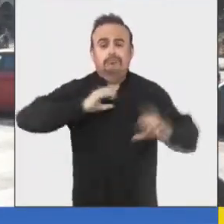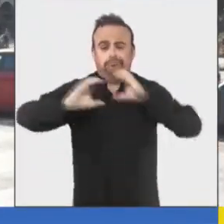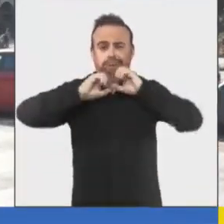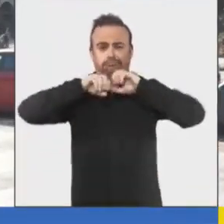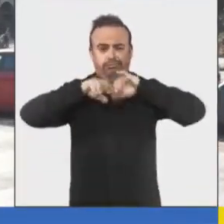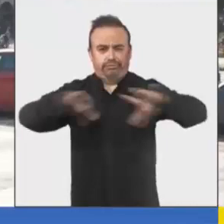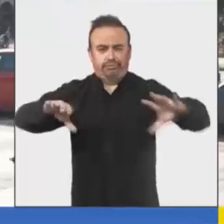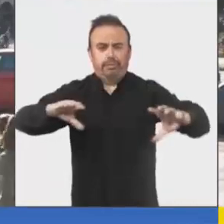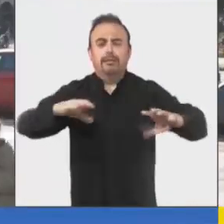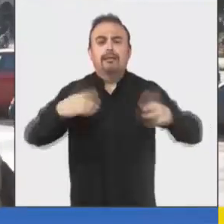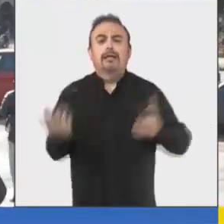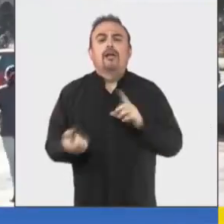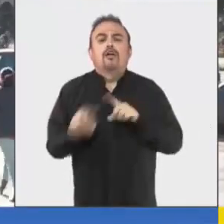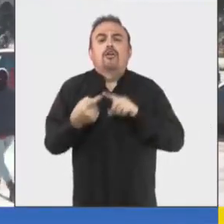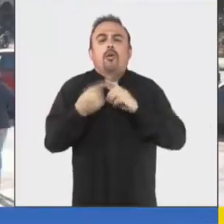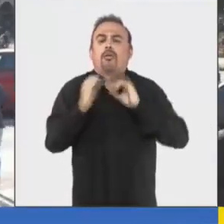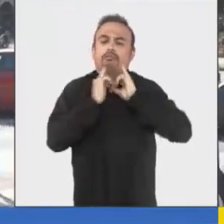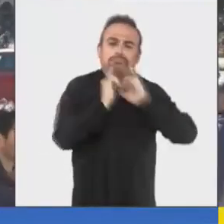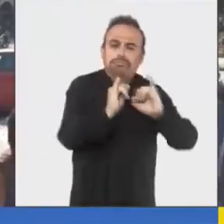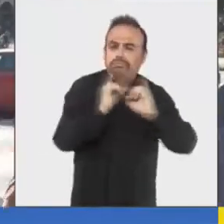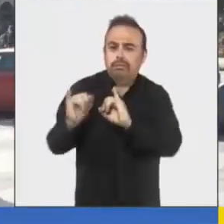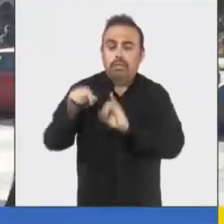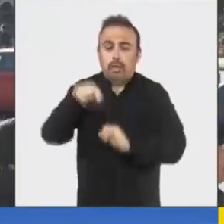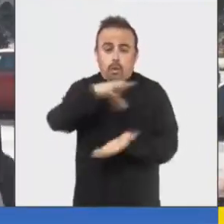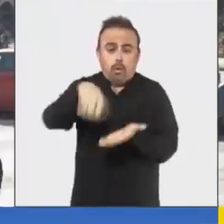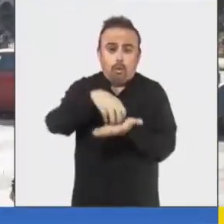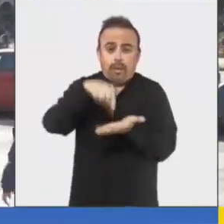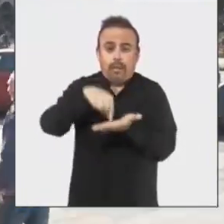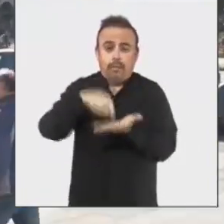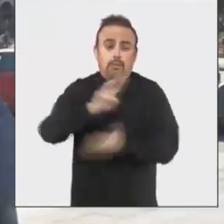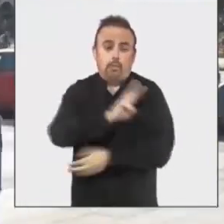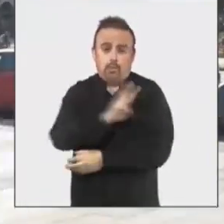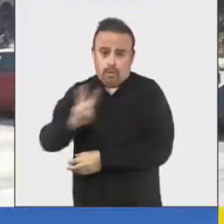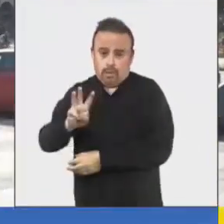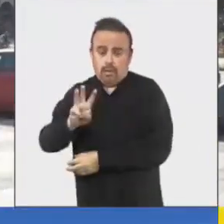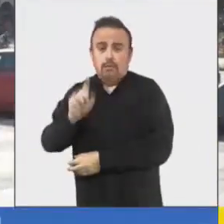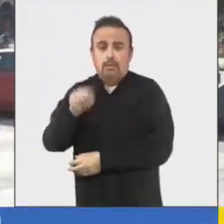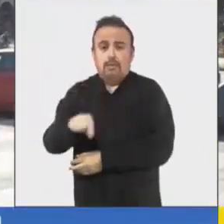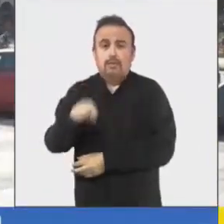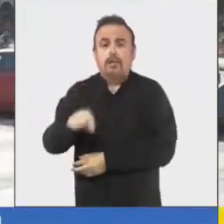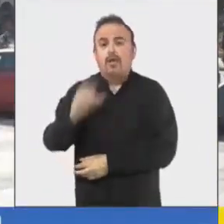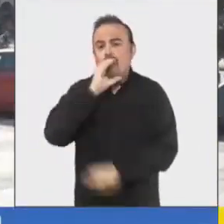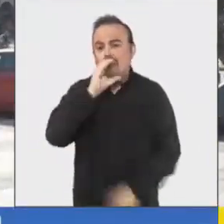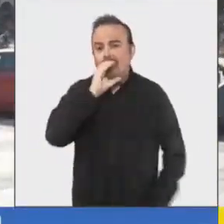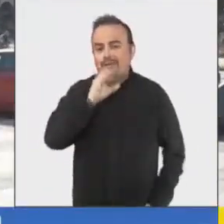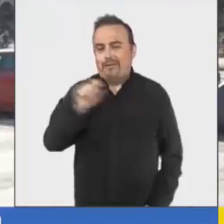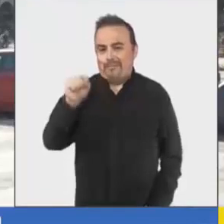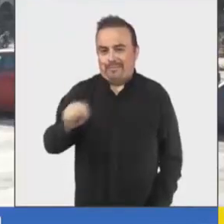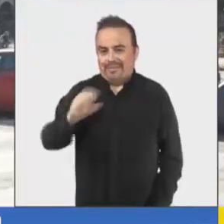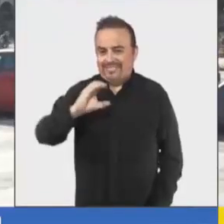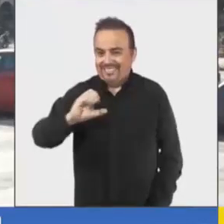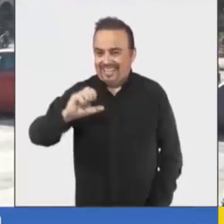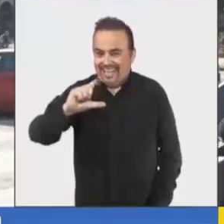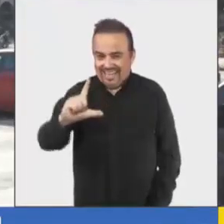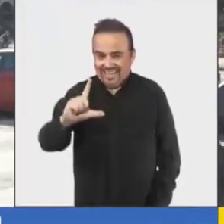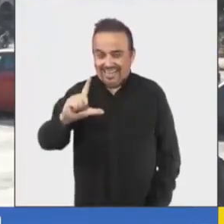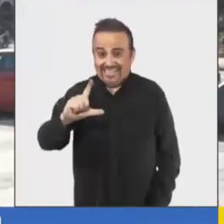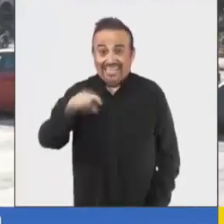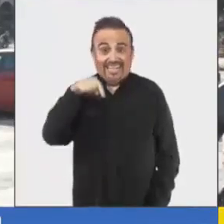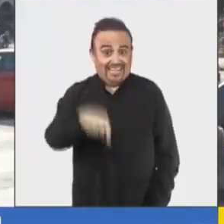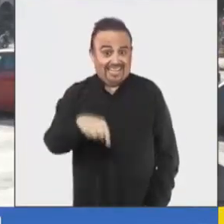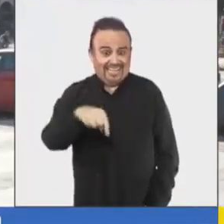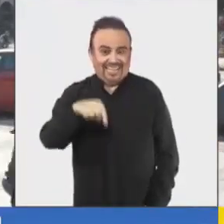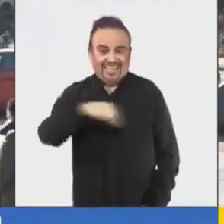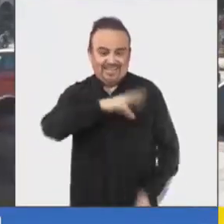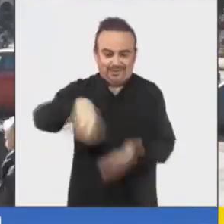redes sociales y que se informen de todo lo que ocurre en la comuna en el sitio web www.concepcion.cl. Esto